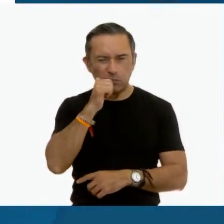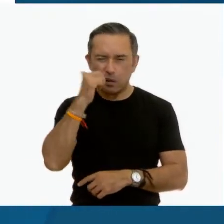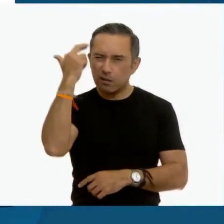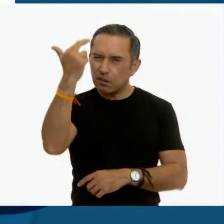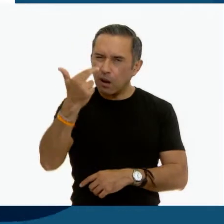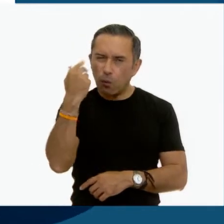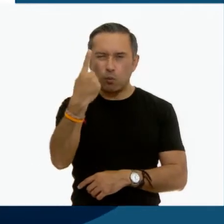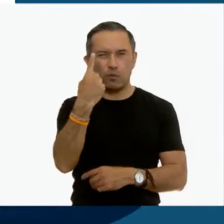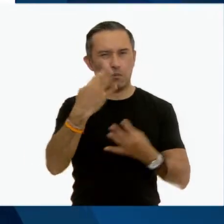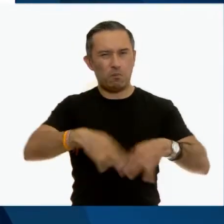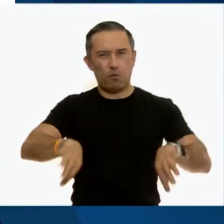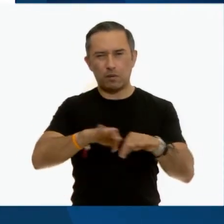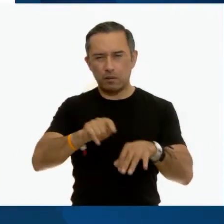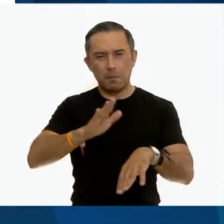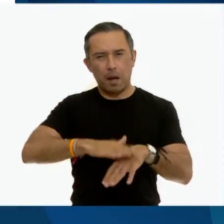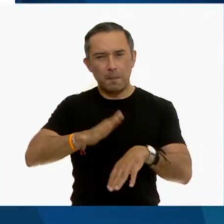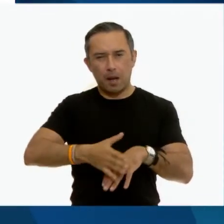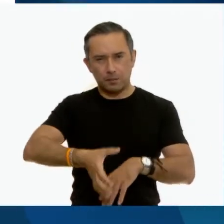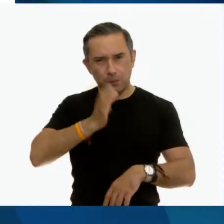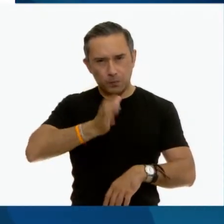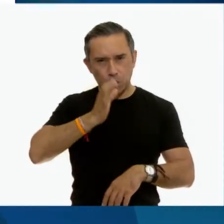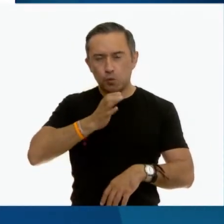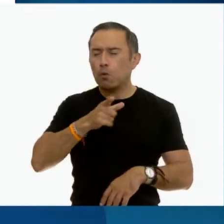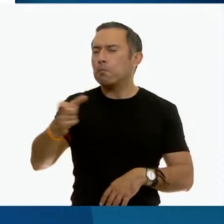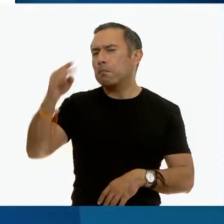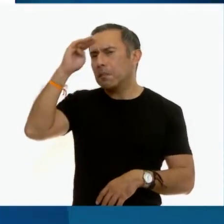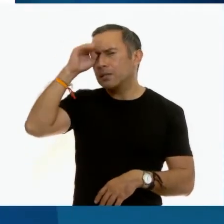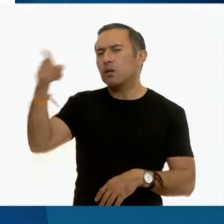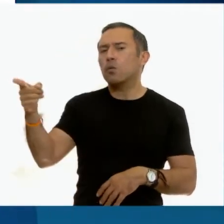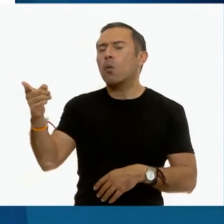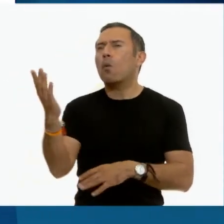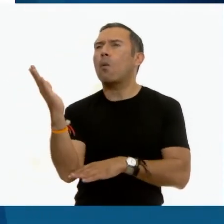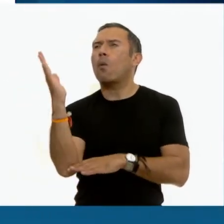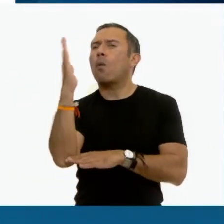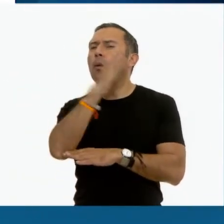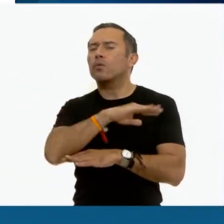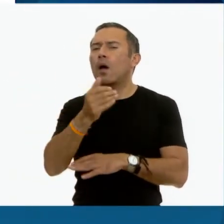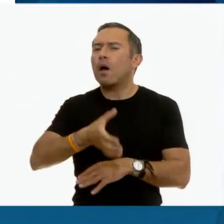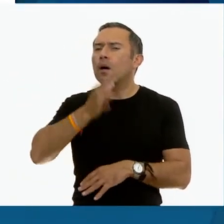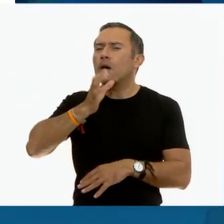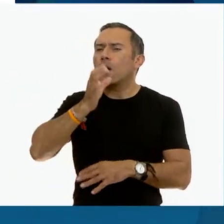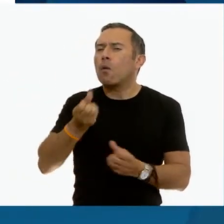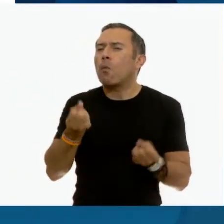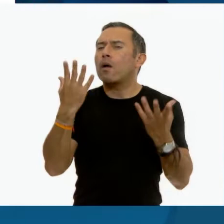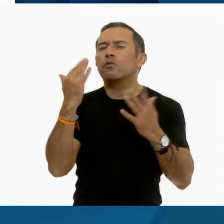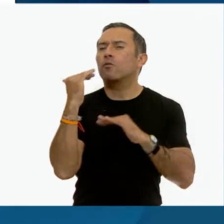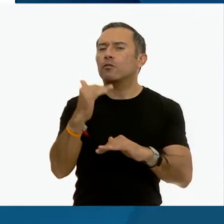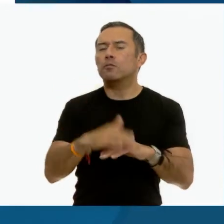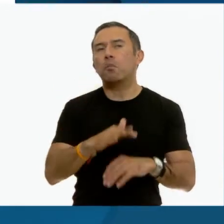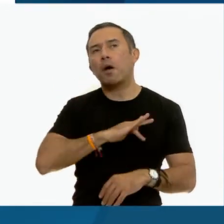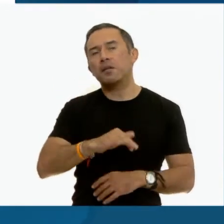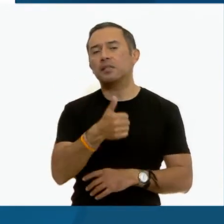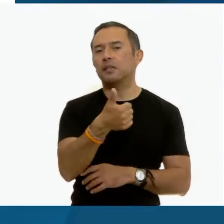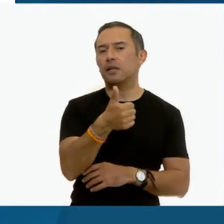cantidad. ¿Me puedes decir cuántos vasos de agua te recomiendan? Claro que sí. De seis a ocho vasos. Muy bien. ¿Y cuántos niveles